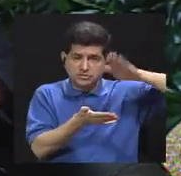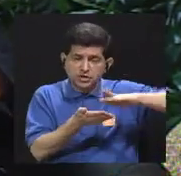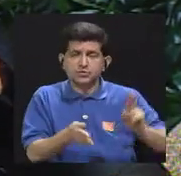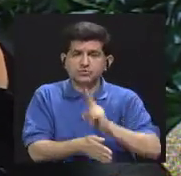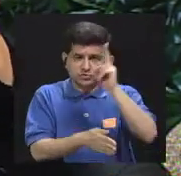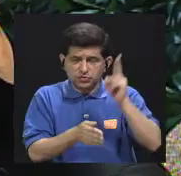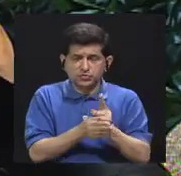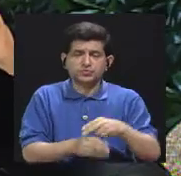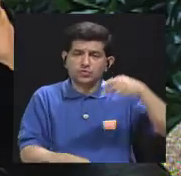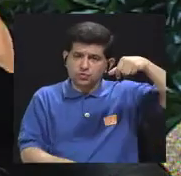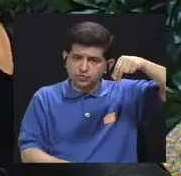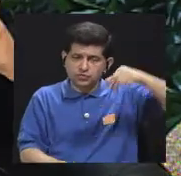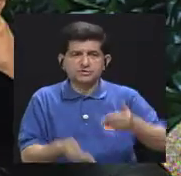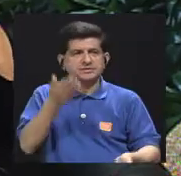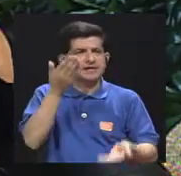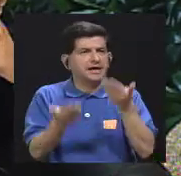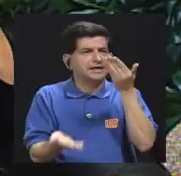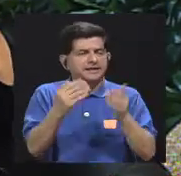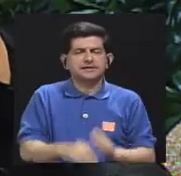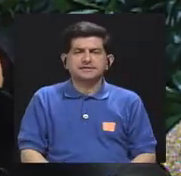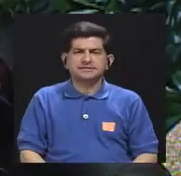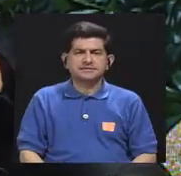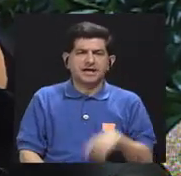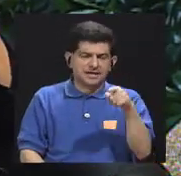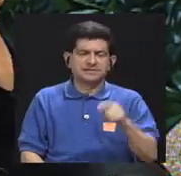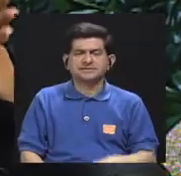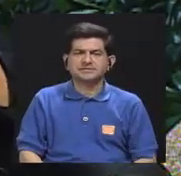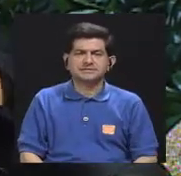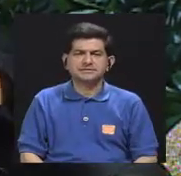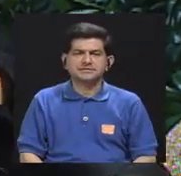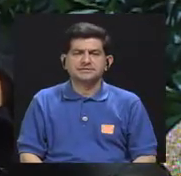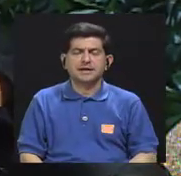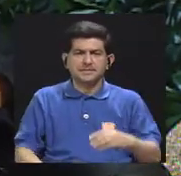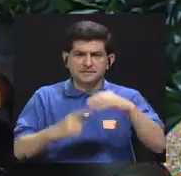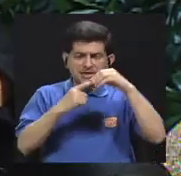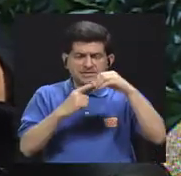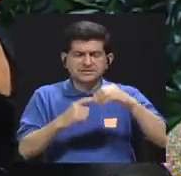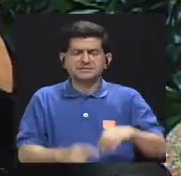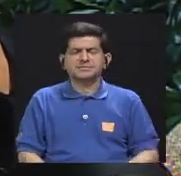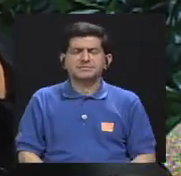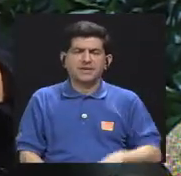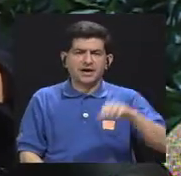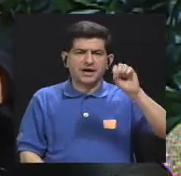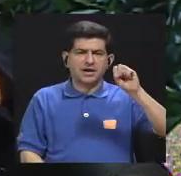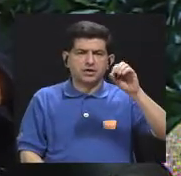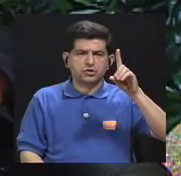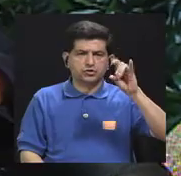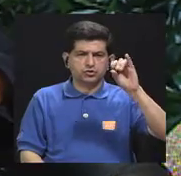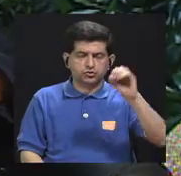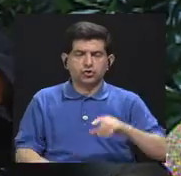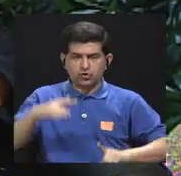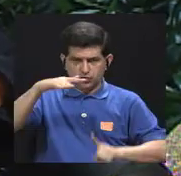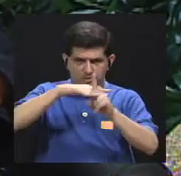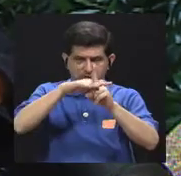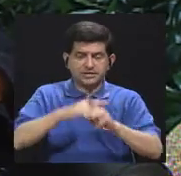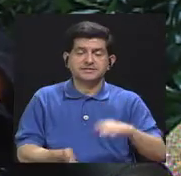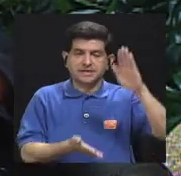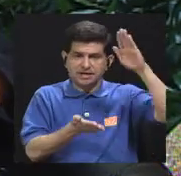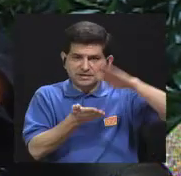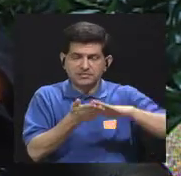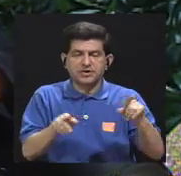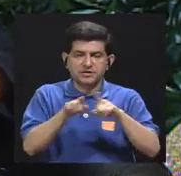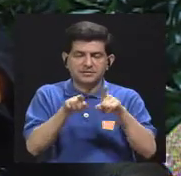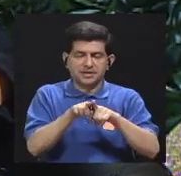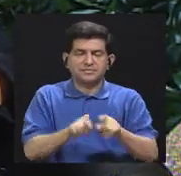el consumo de sal digamos que dentro de las fuentes de sodio es la principal vamos a disminuir el aporte